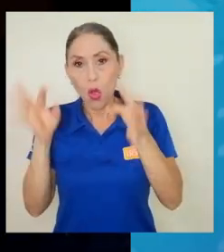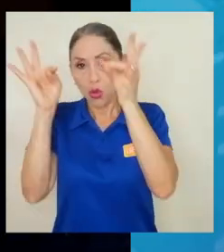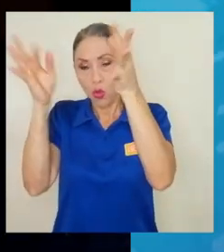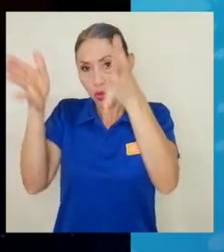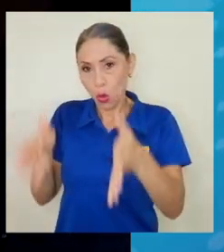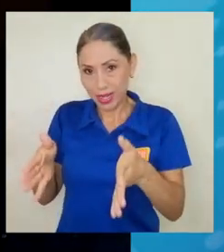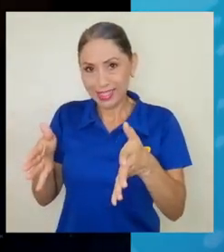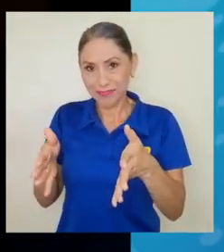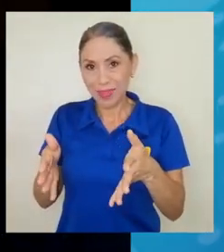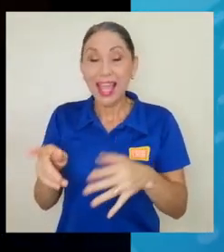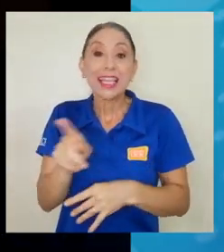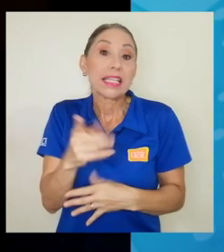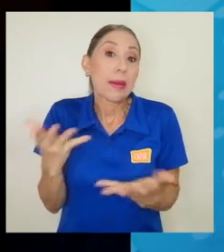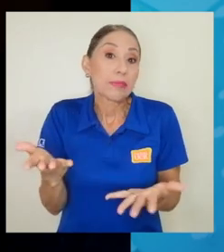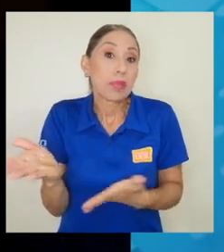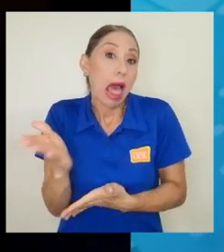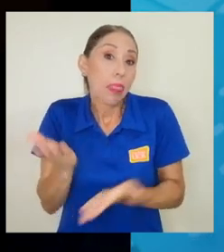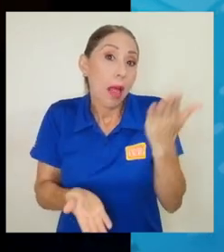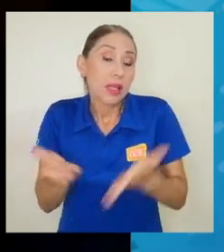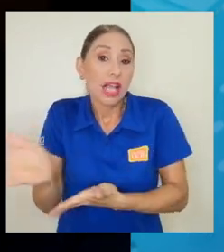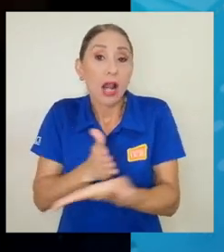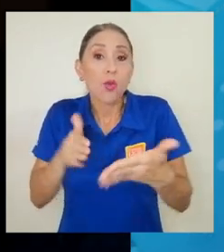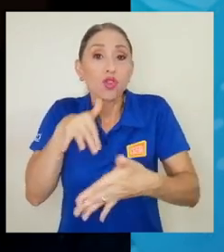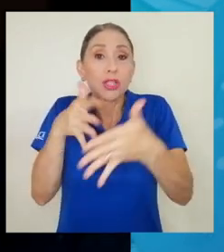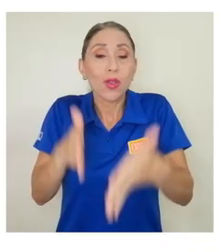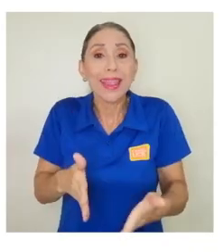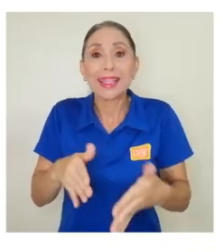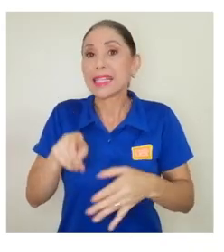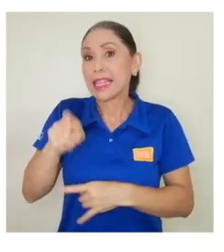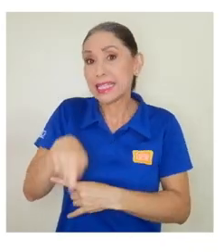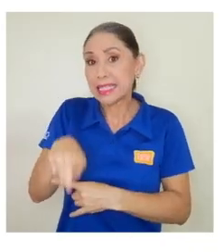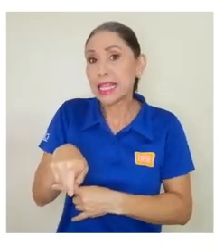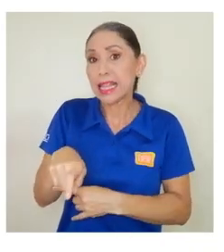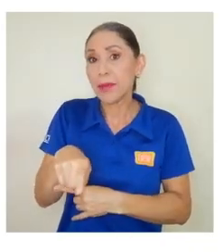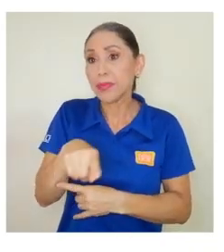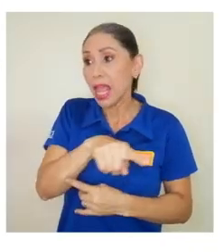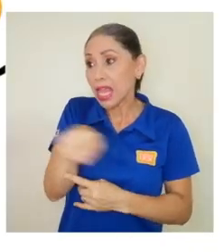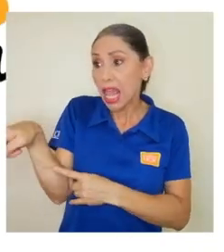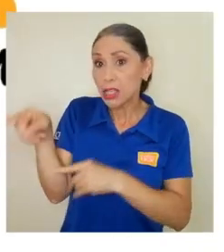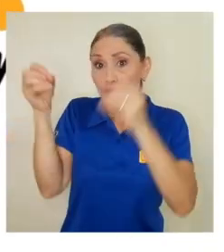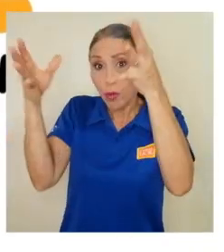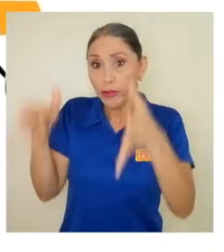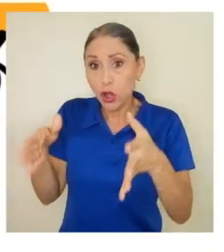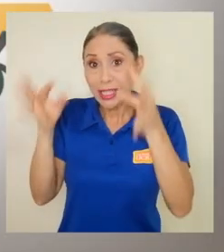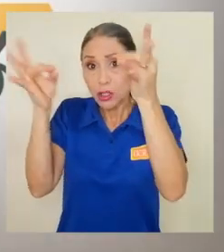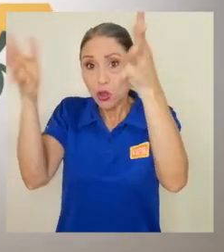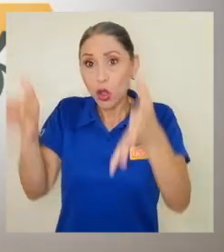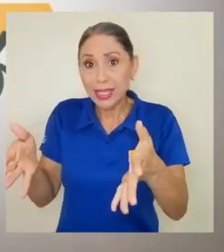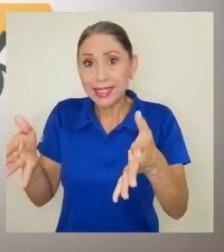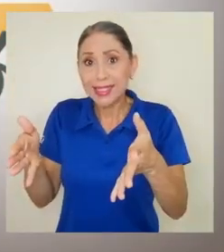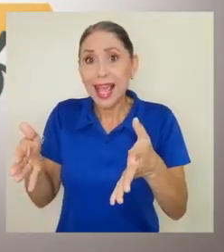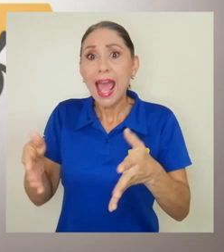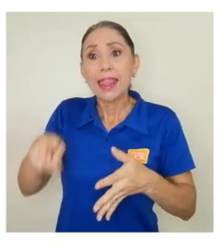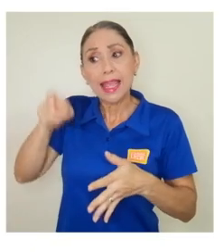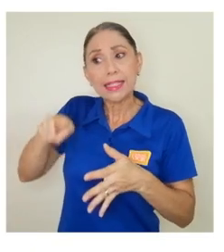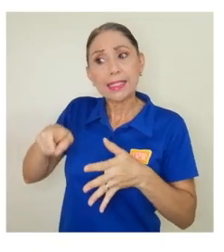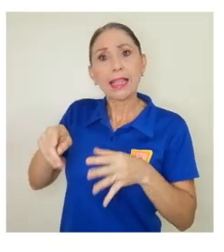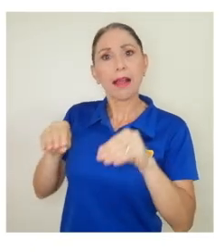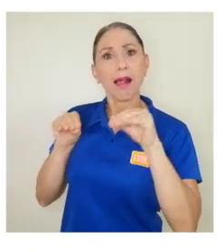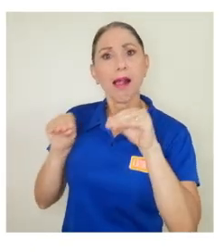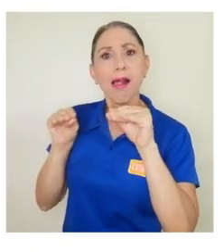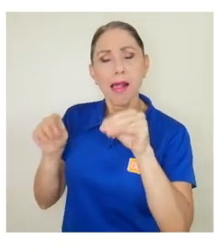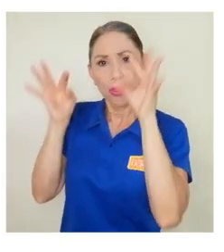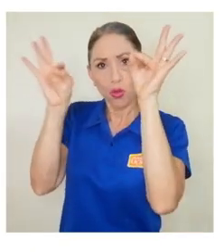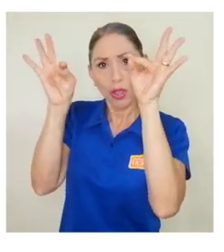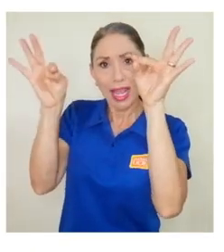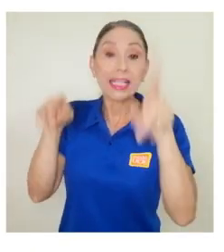una oportunidad de que hayan estudiantes que puedan requerir tutorías dado por estos profesores o tutores y también estudiantes que tienen un